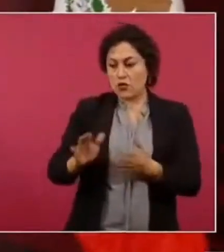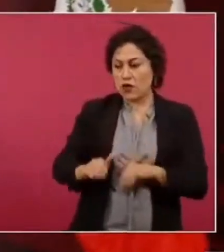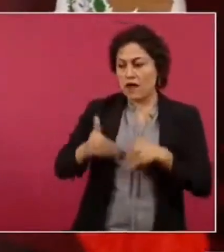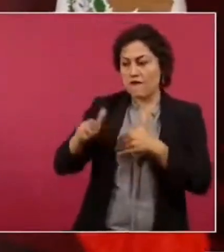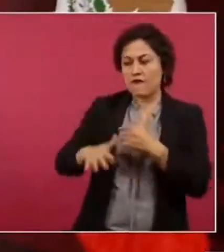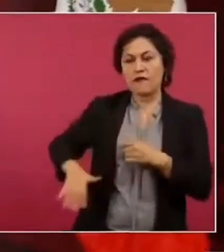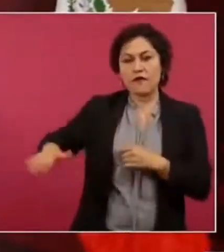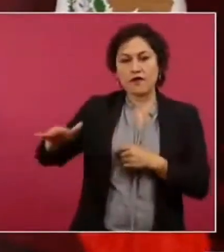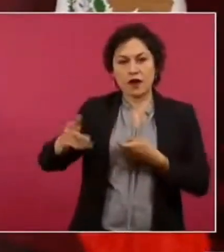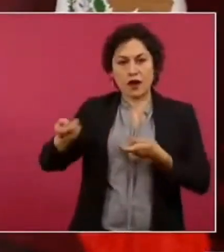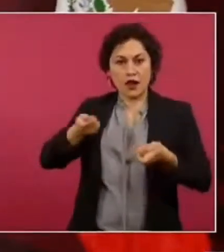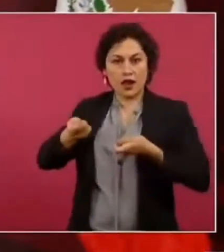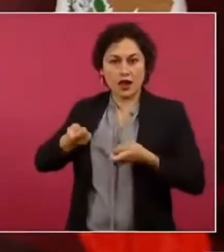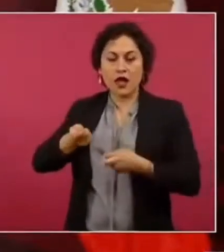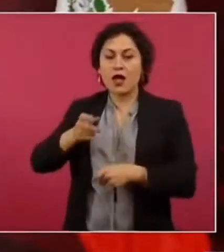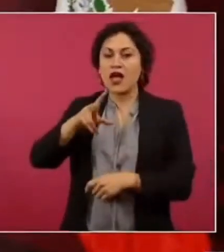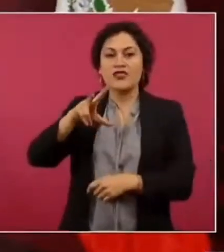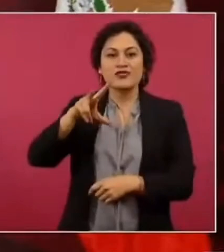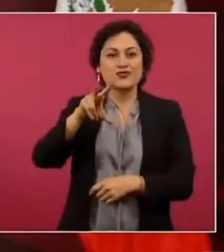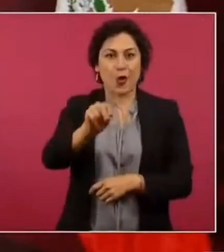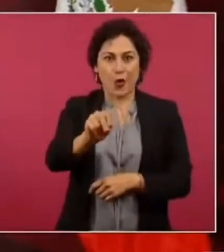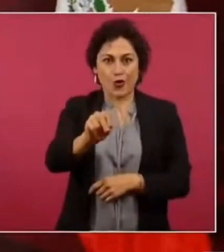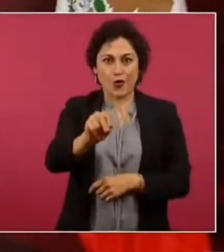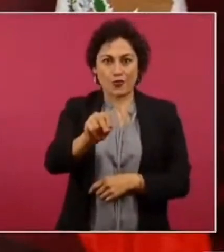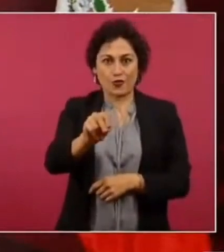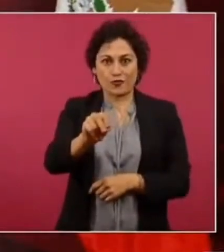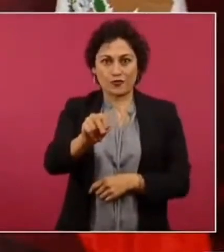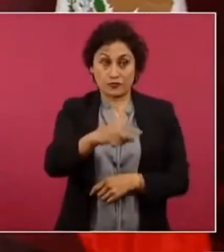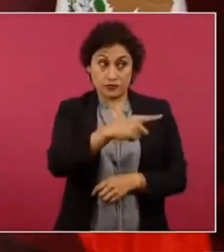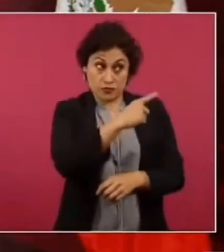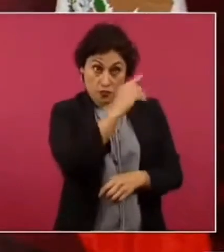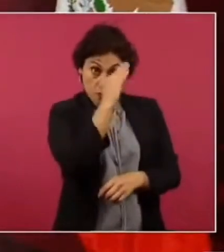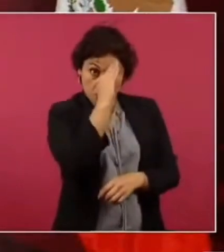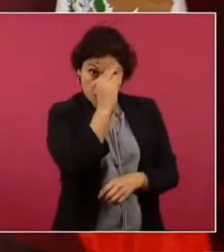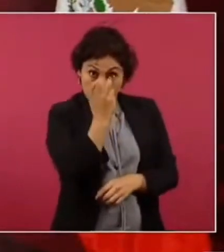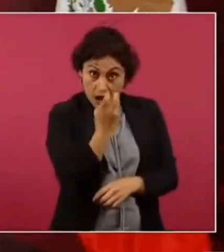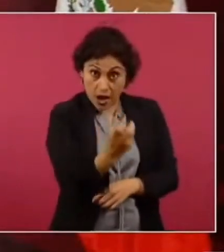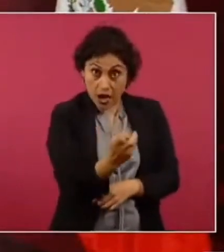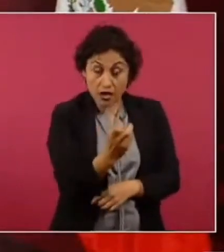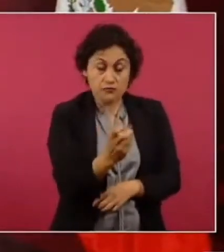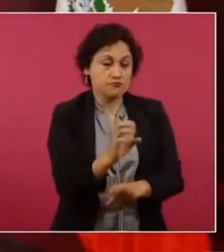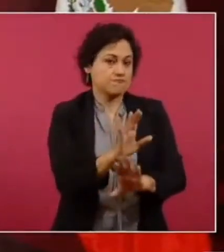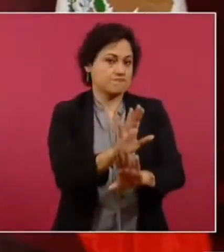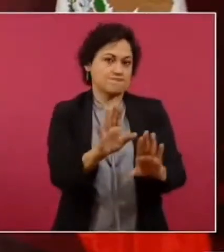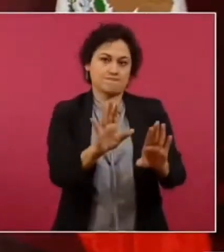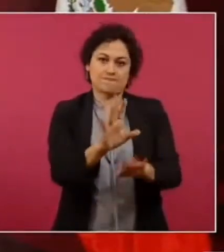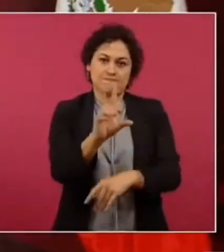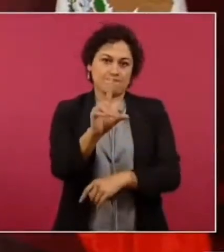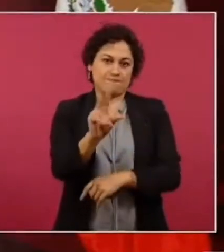ellos sostienen eso que buscan